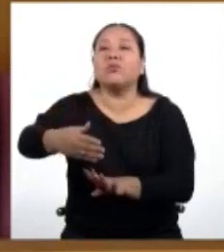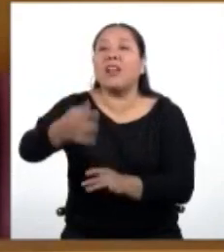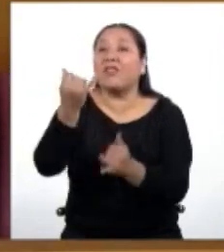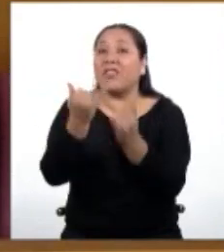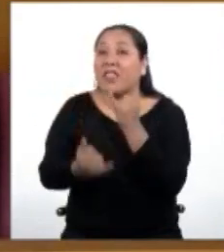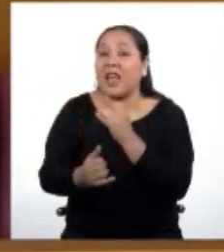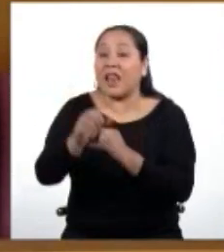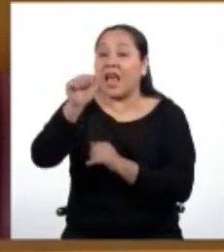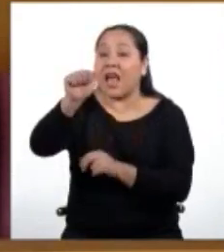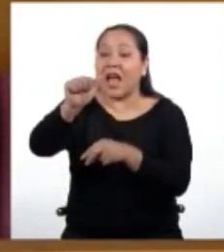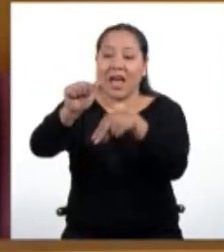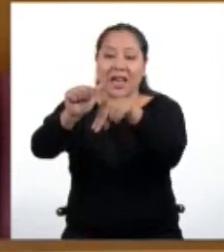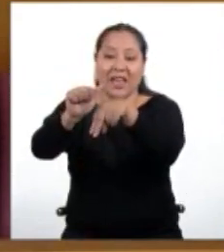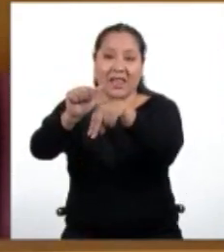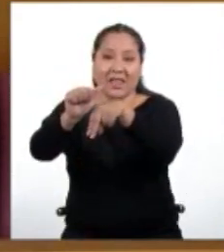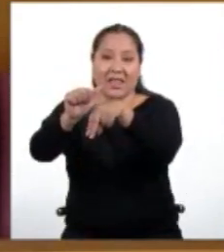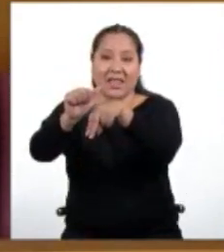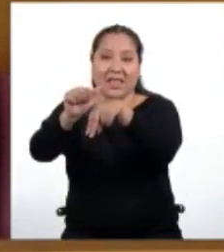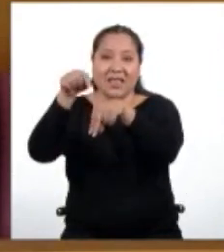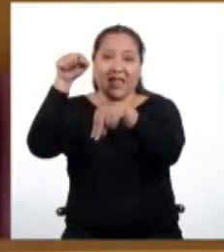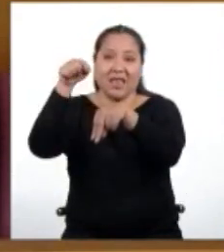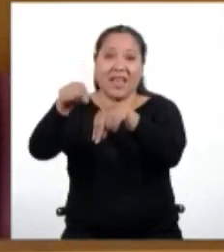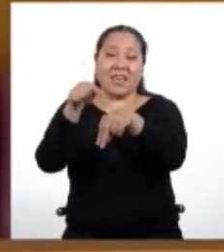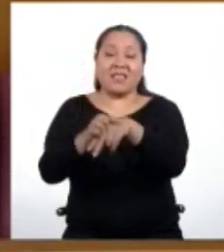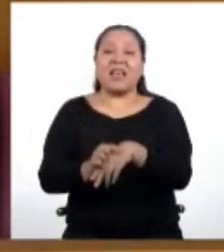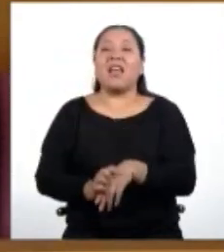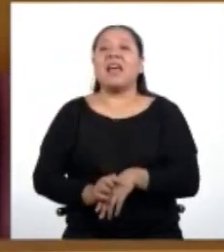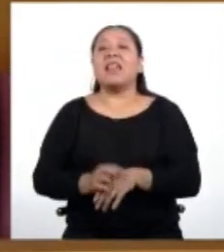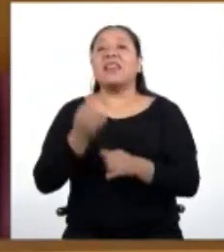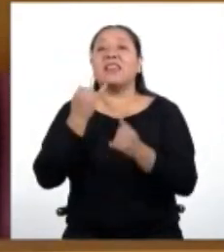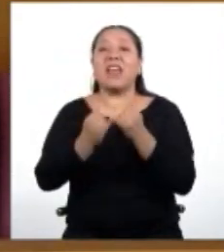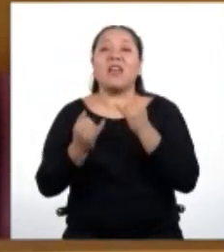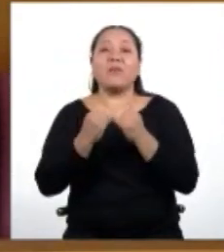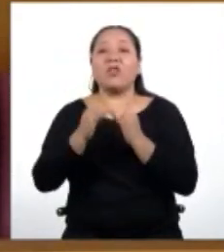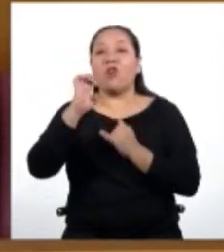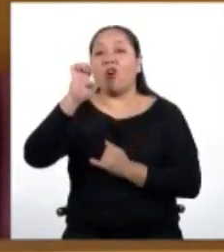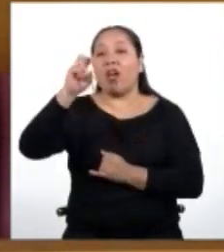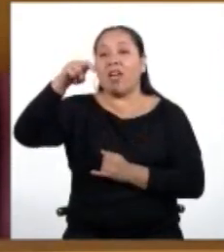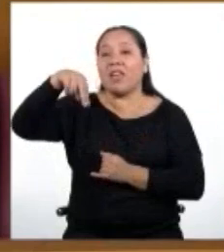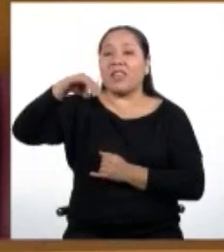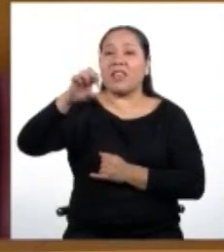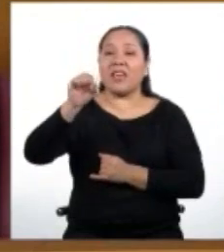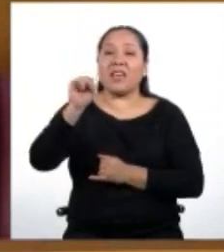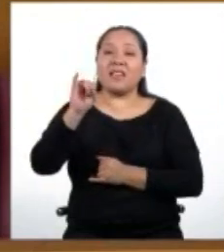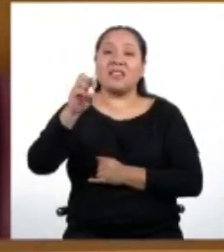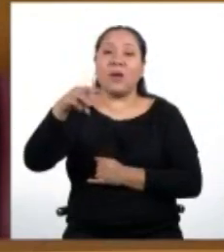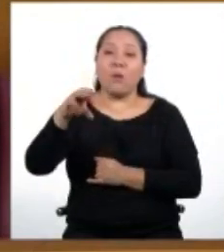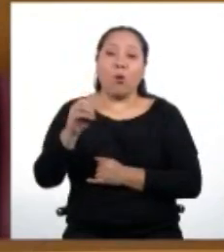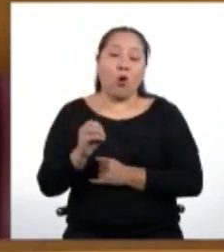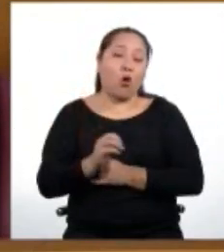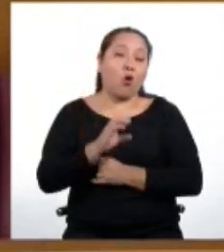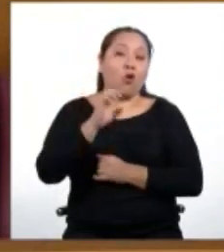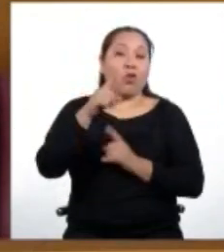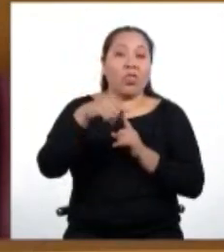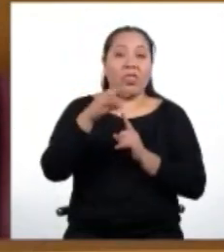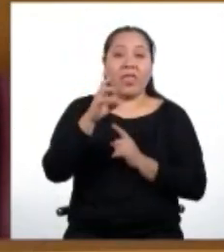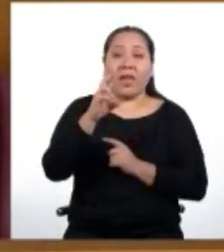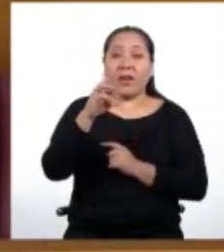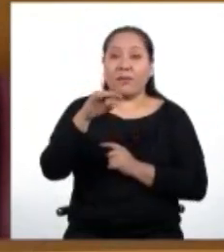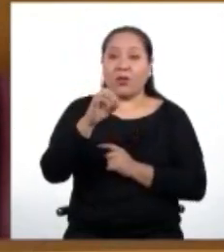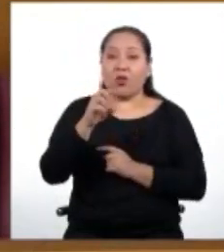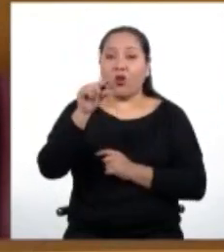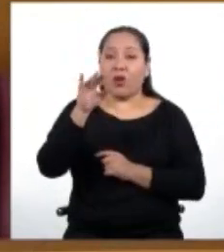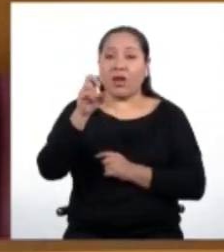an, que es el término enésimo o general. La n puede ser reemplazada por cualquier número y